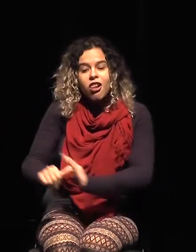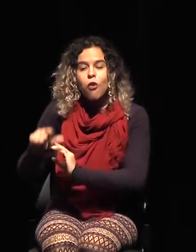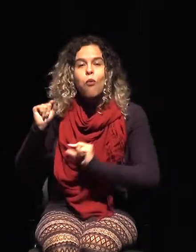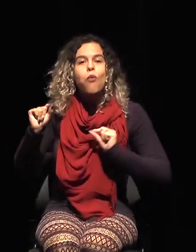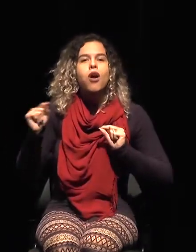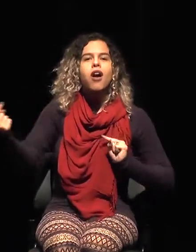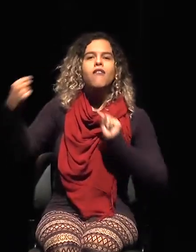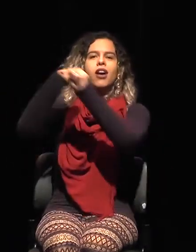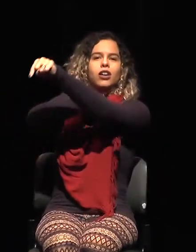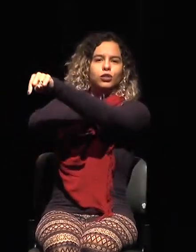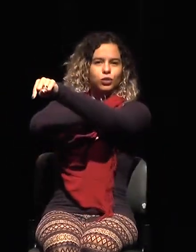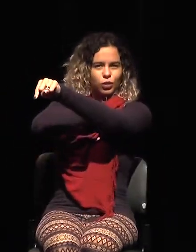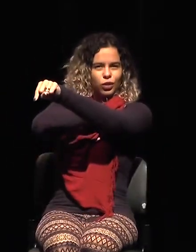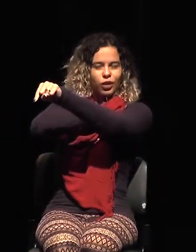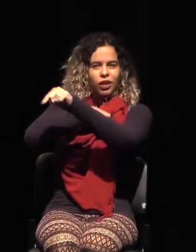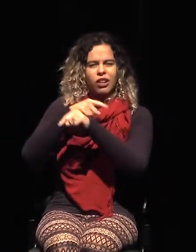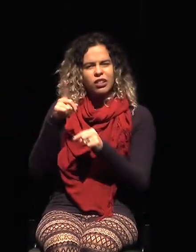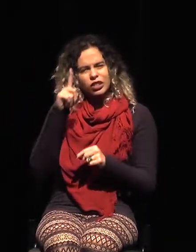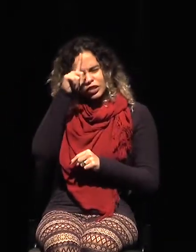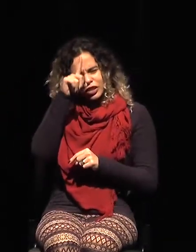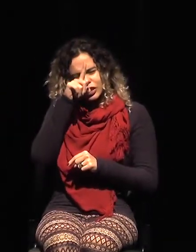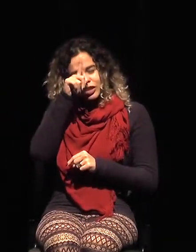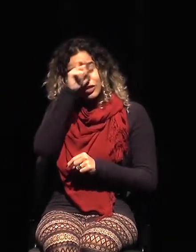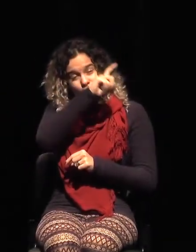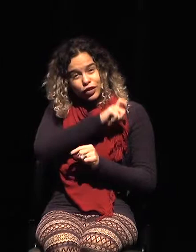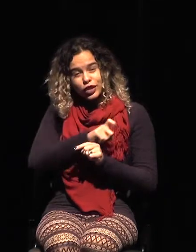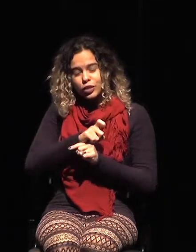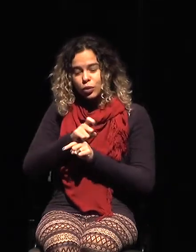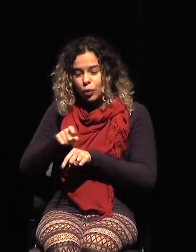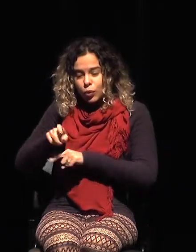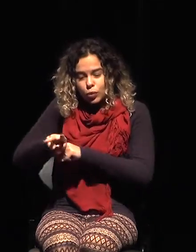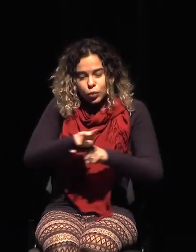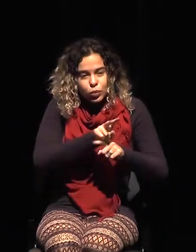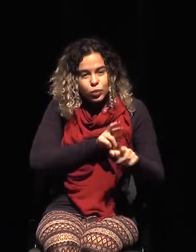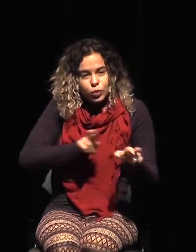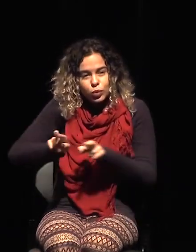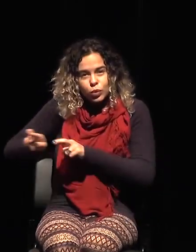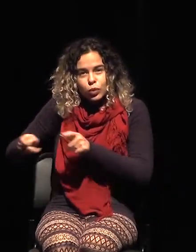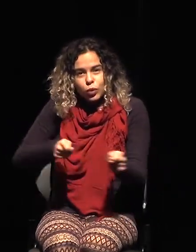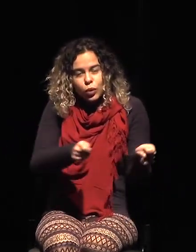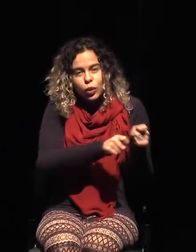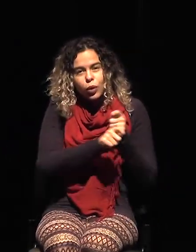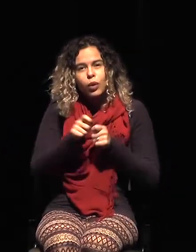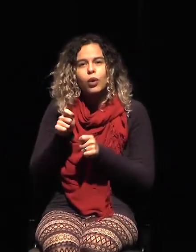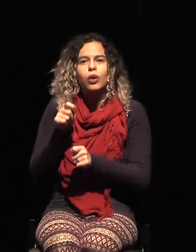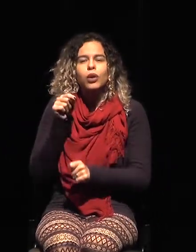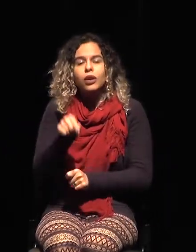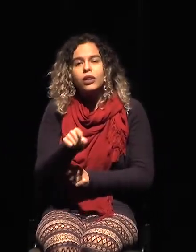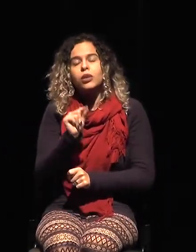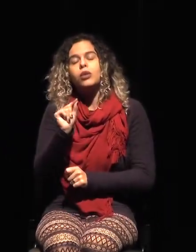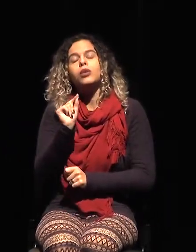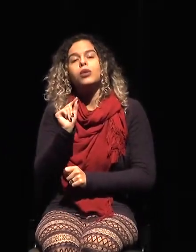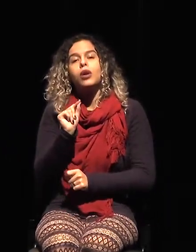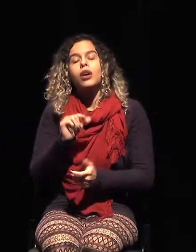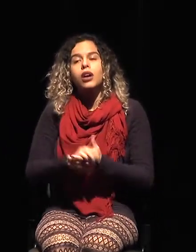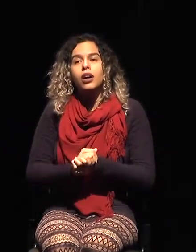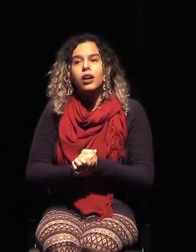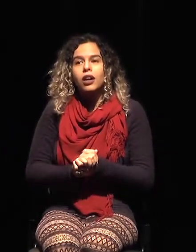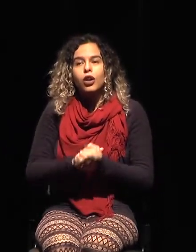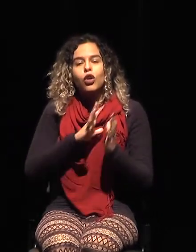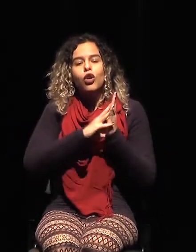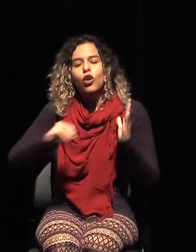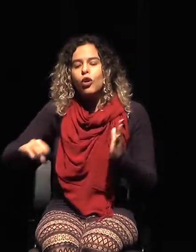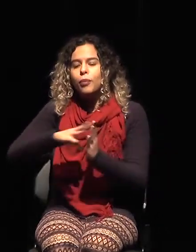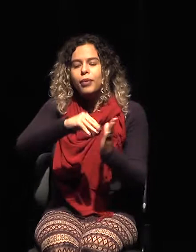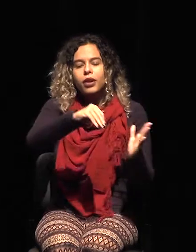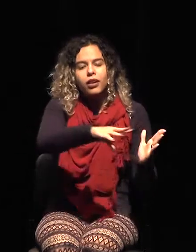controlar por la figura de esas supuestas copias hechas por todas partes del